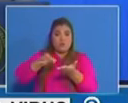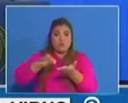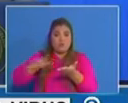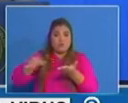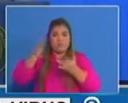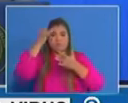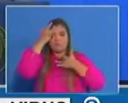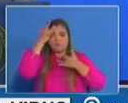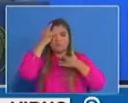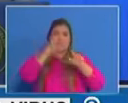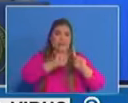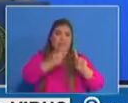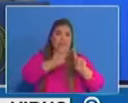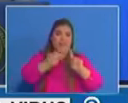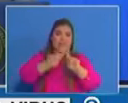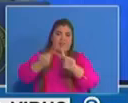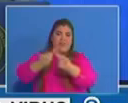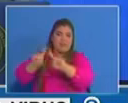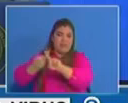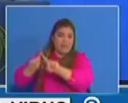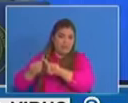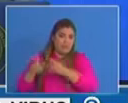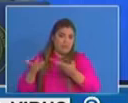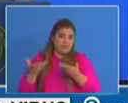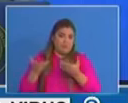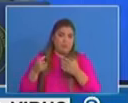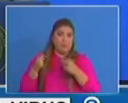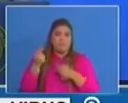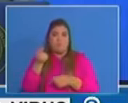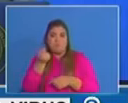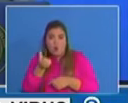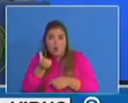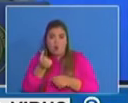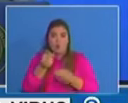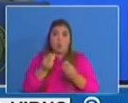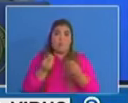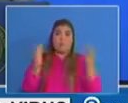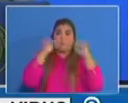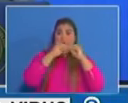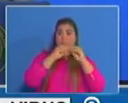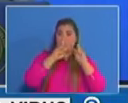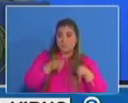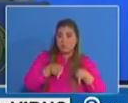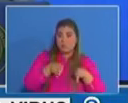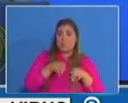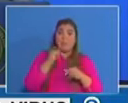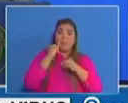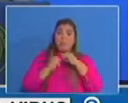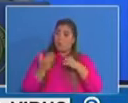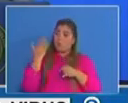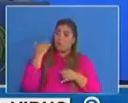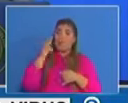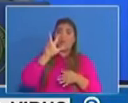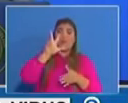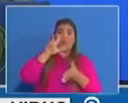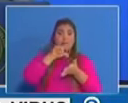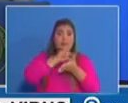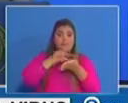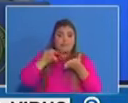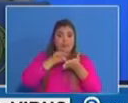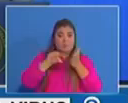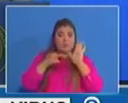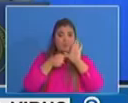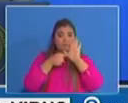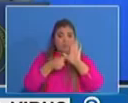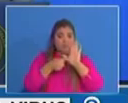y como ustedes han visto entre las diferentes semanas estas últimas tres semanas que lo hemos venido presentando